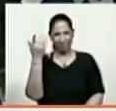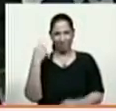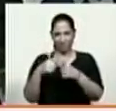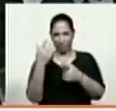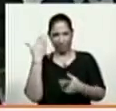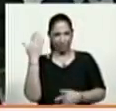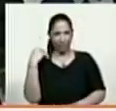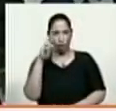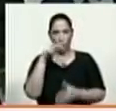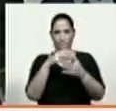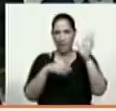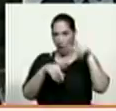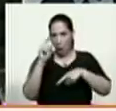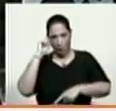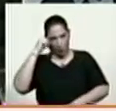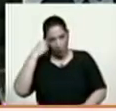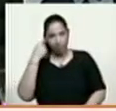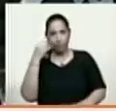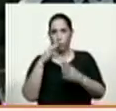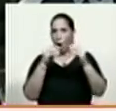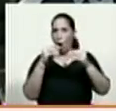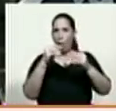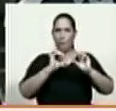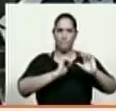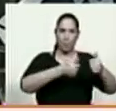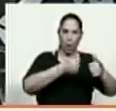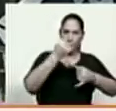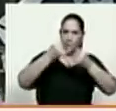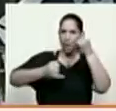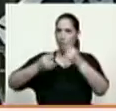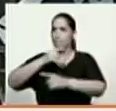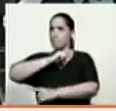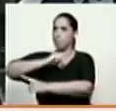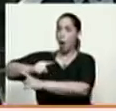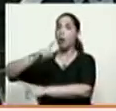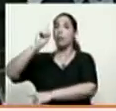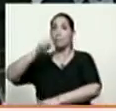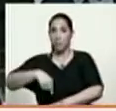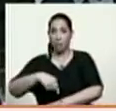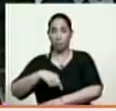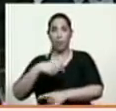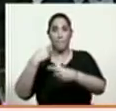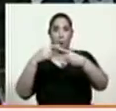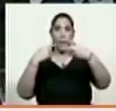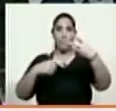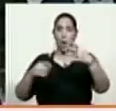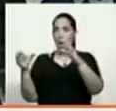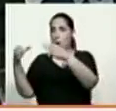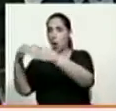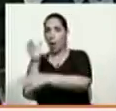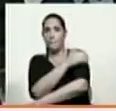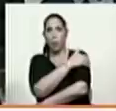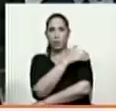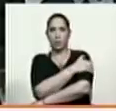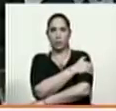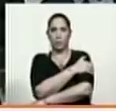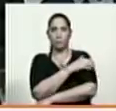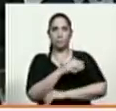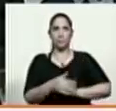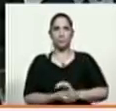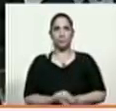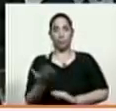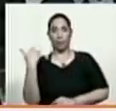todo de principio a fin denunciado en su momento inclusive por factores de oposición aquel